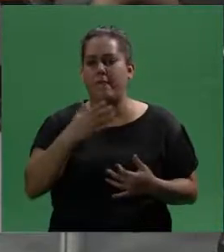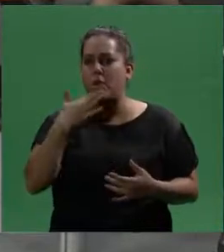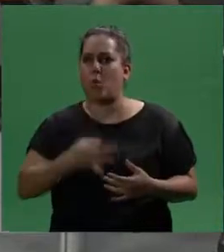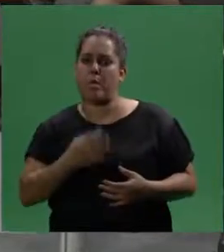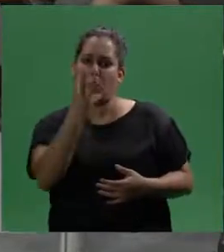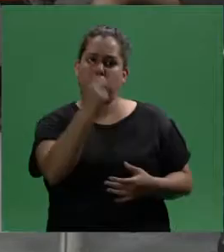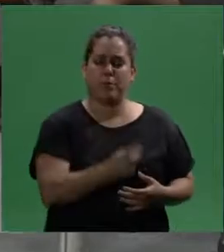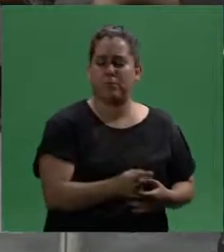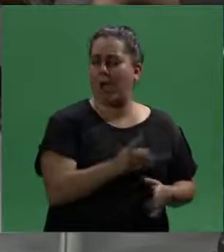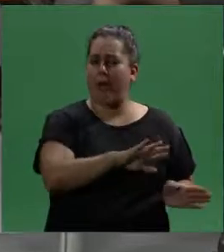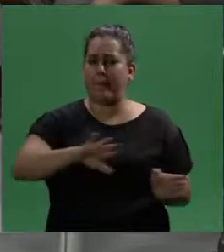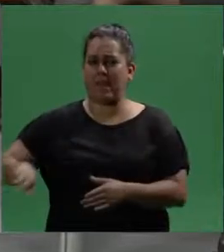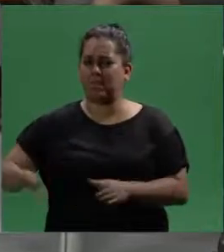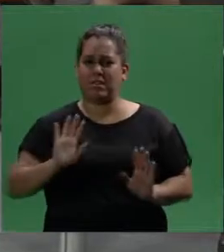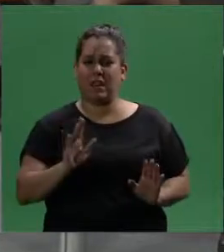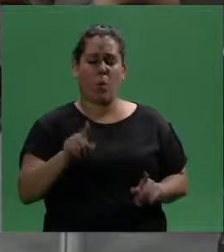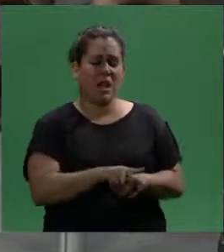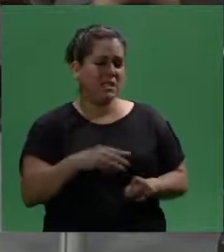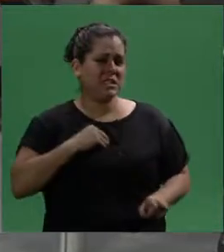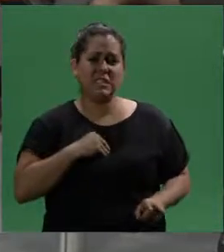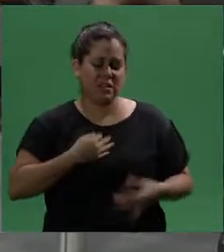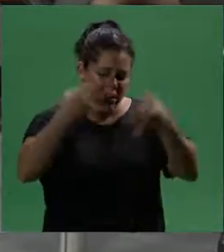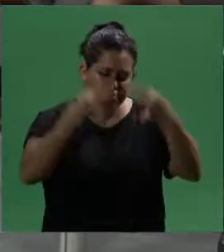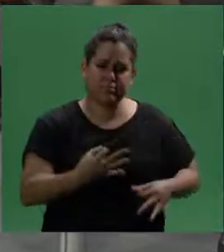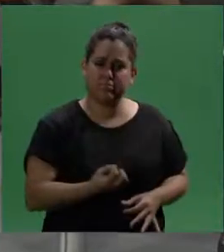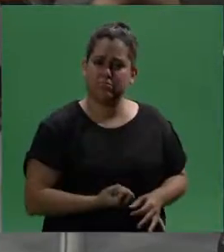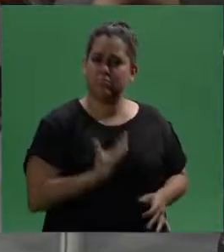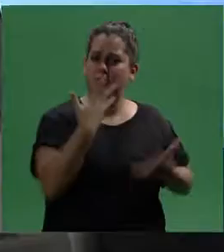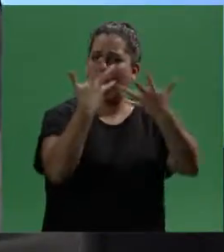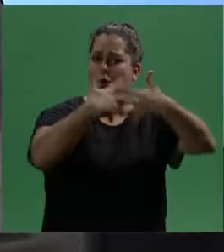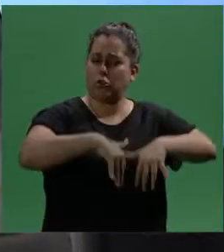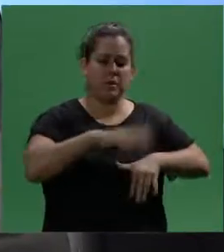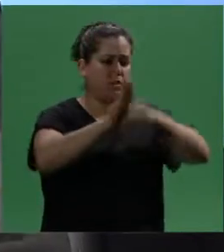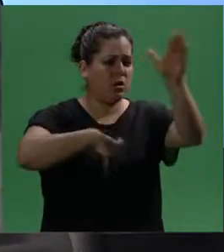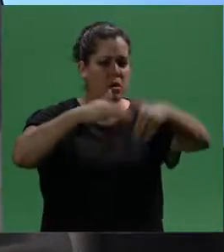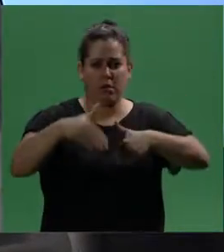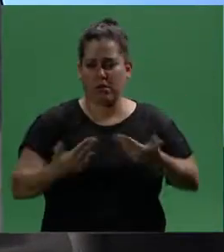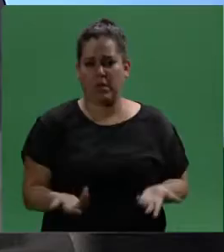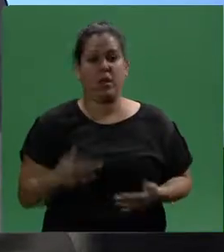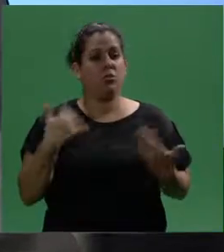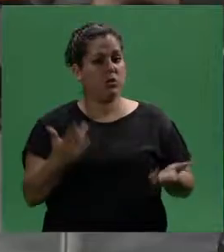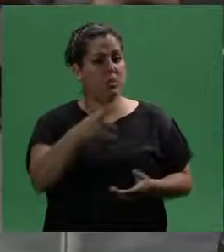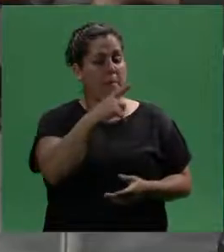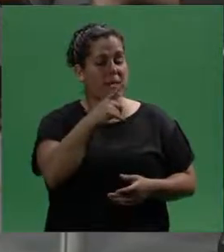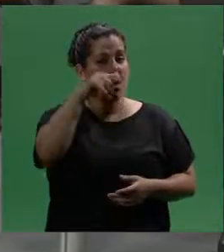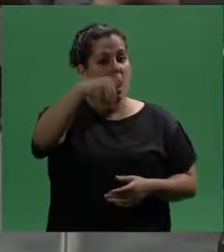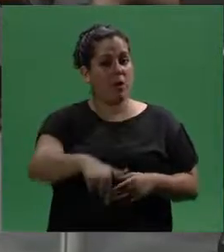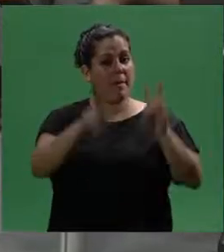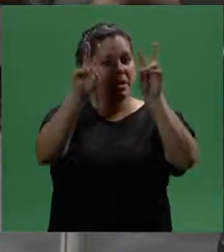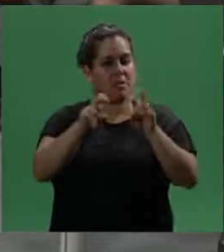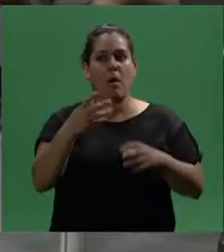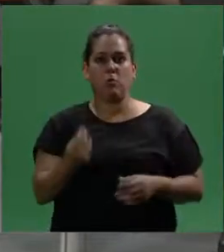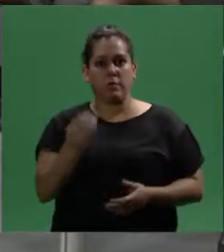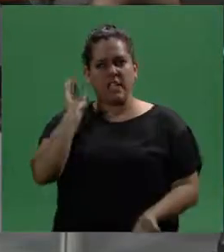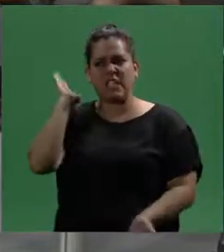o sí con un 4%, ya lo sientan y sea como un ejercicio normal. O que me parece que para este tipo de temas,